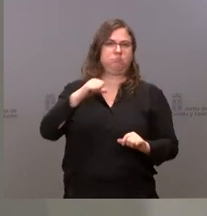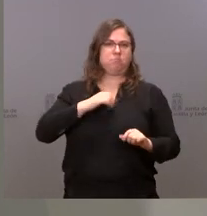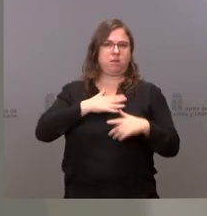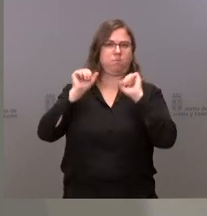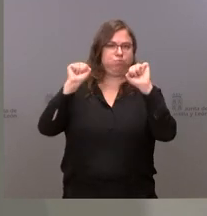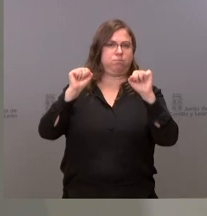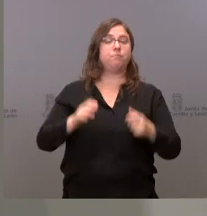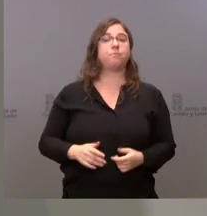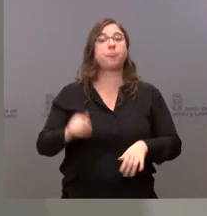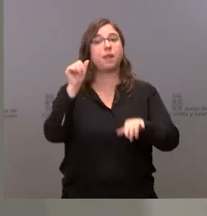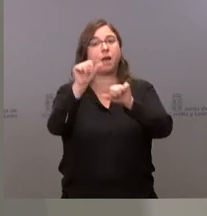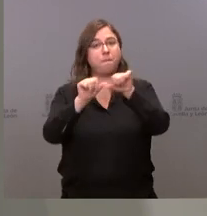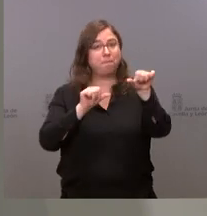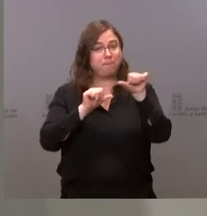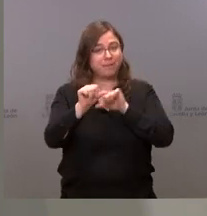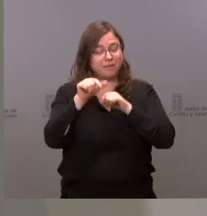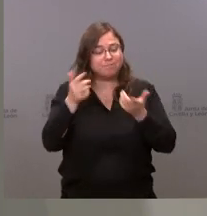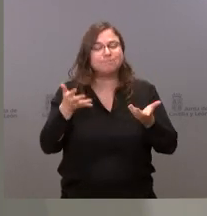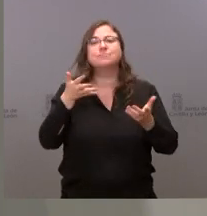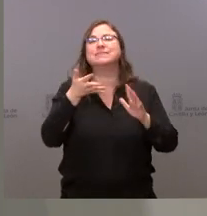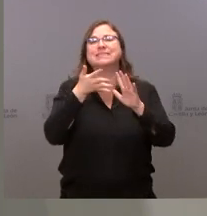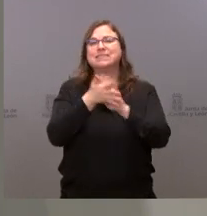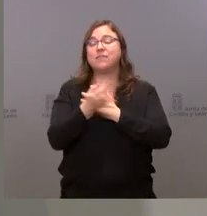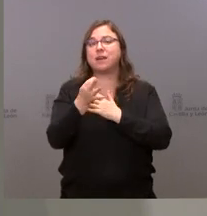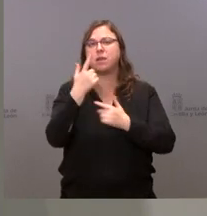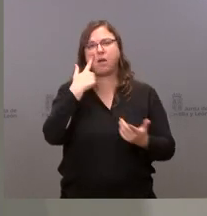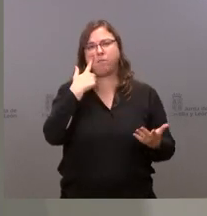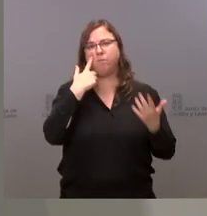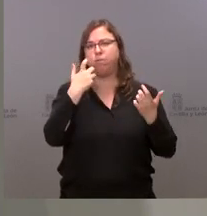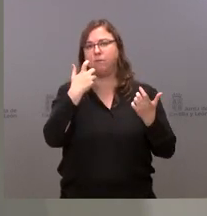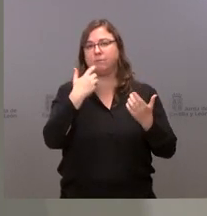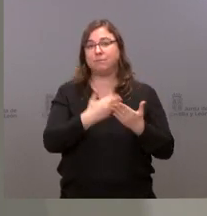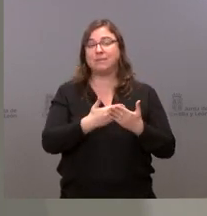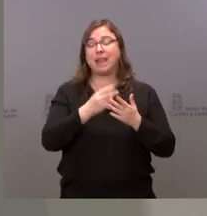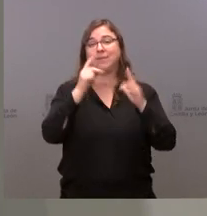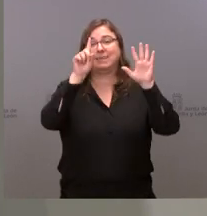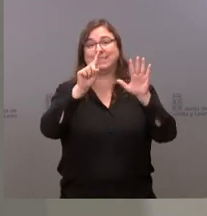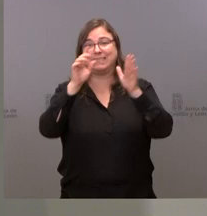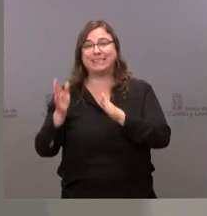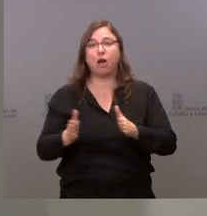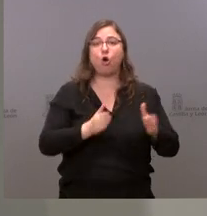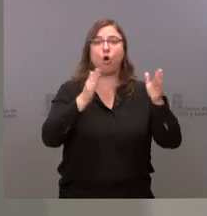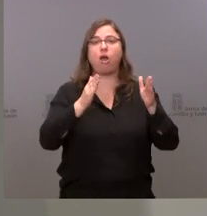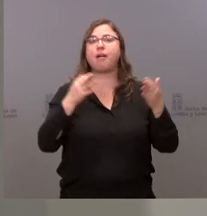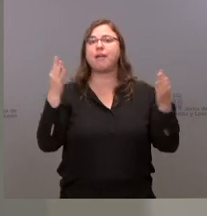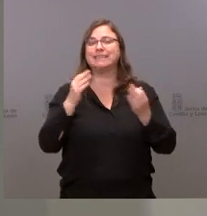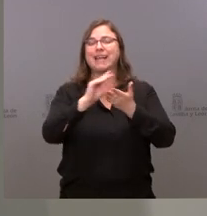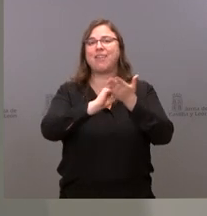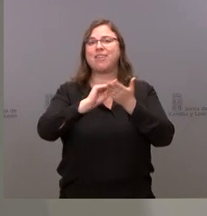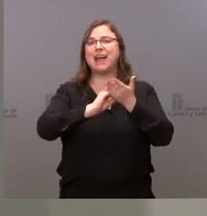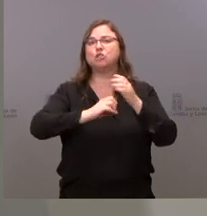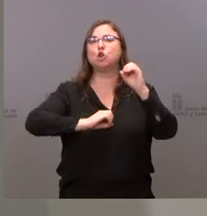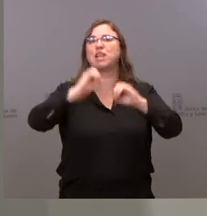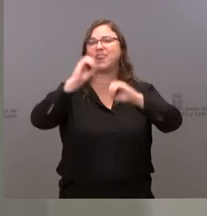A partir de ahí, lo que se constata en esta sexta ola es que los datos de incidencia no son los